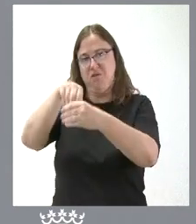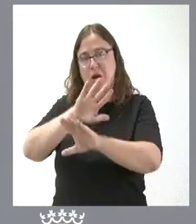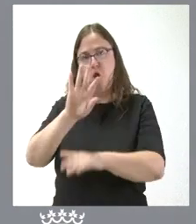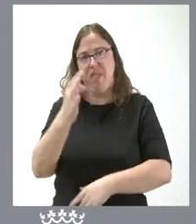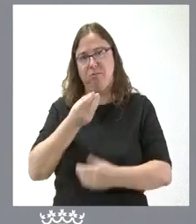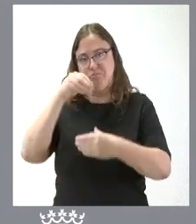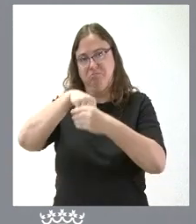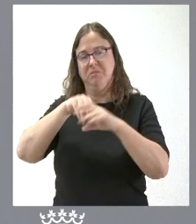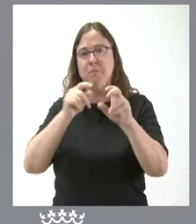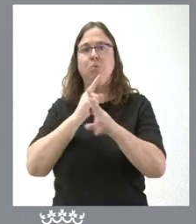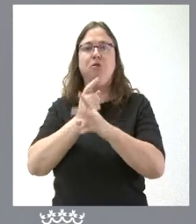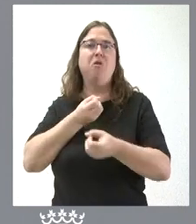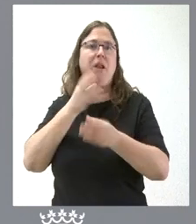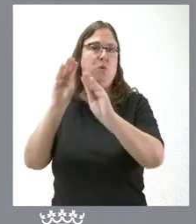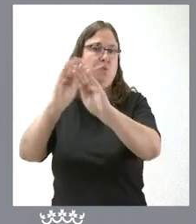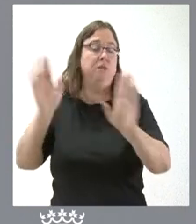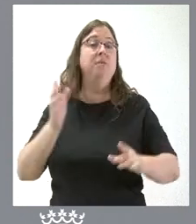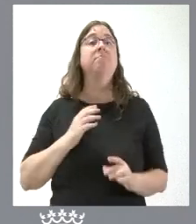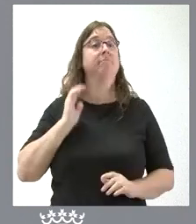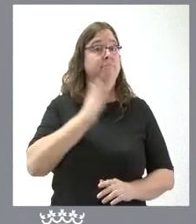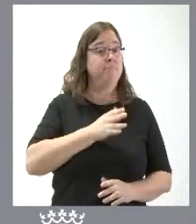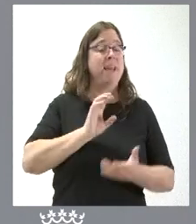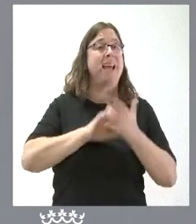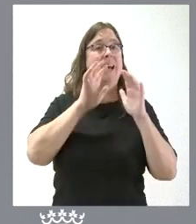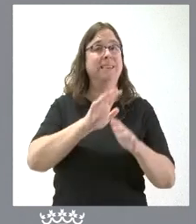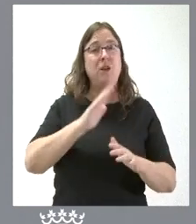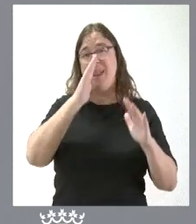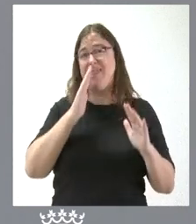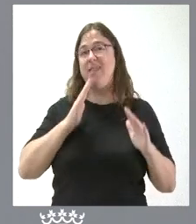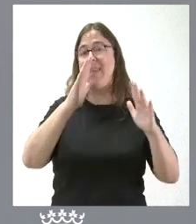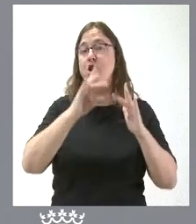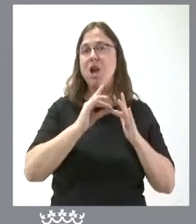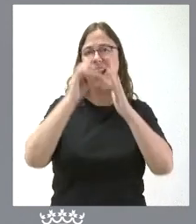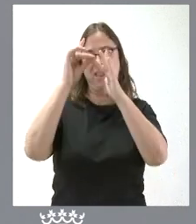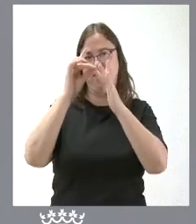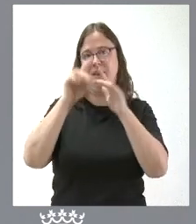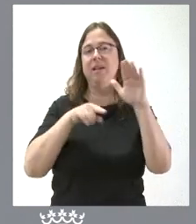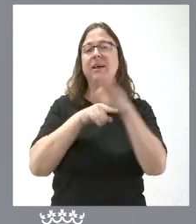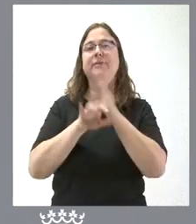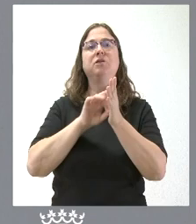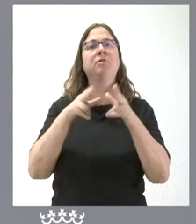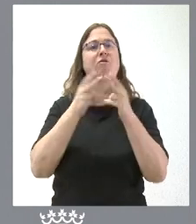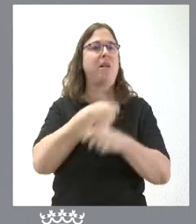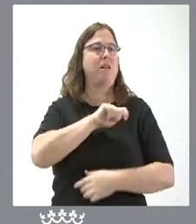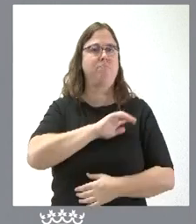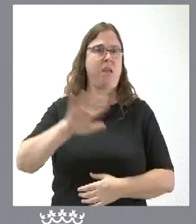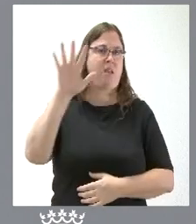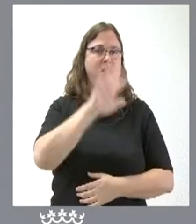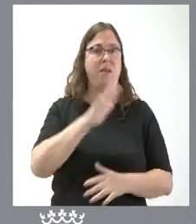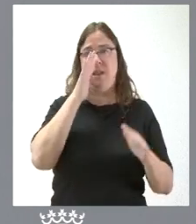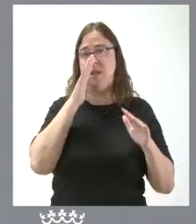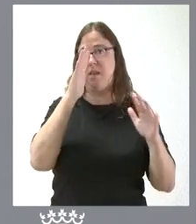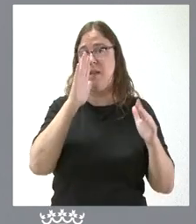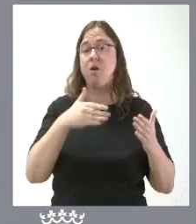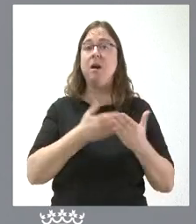entrar Castilla y León lleva 10 años de líder en la gestión de los servicios sociales en España eso es algo que señala la